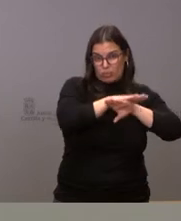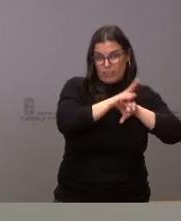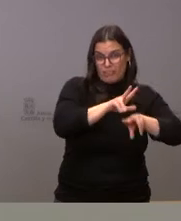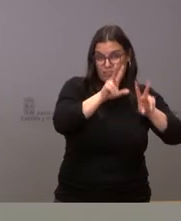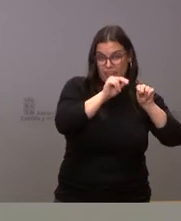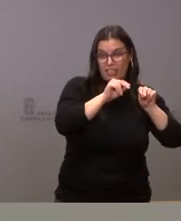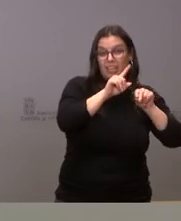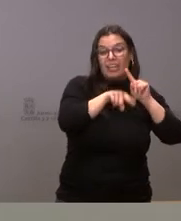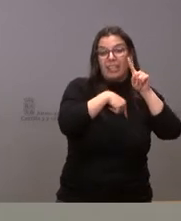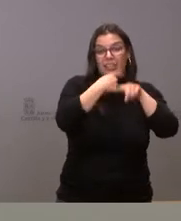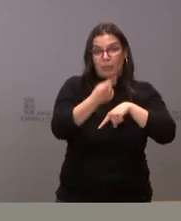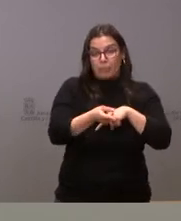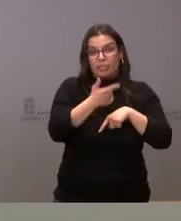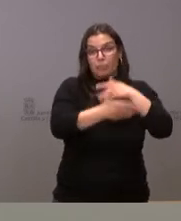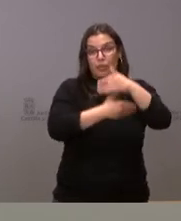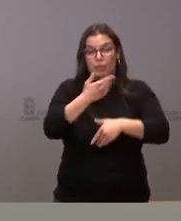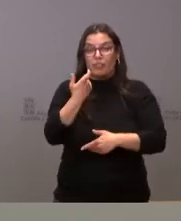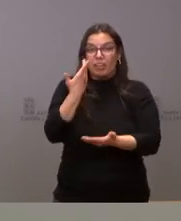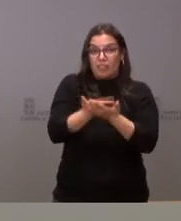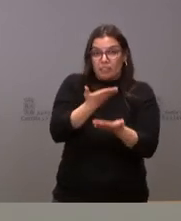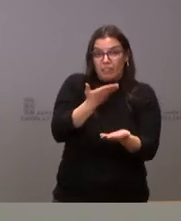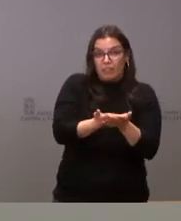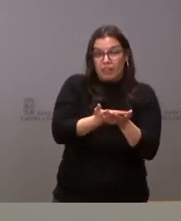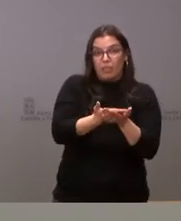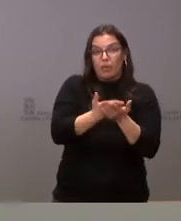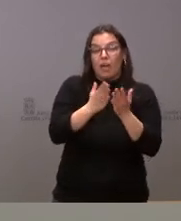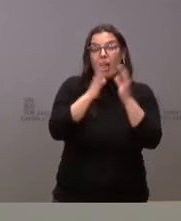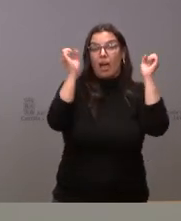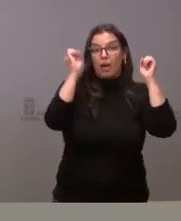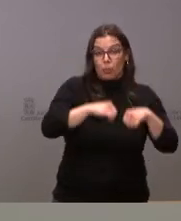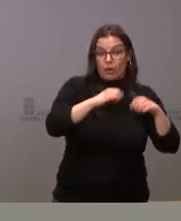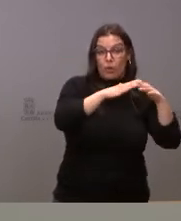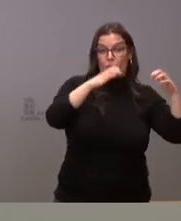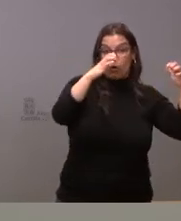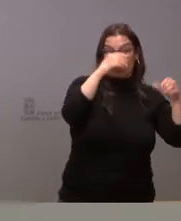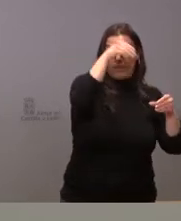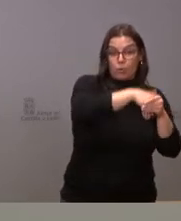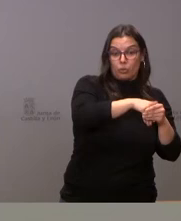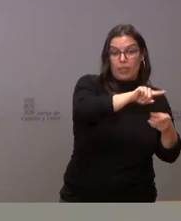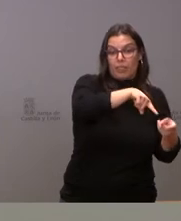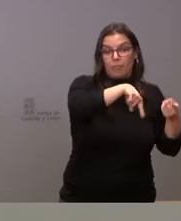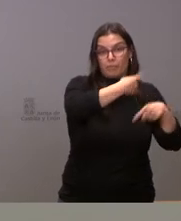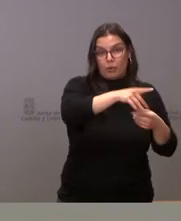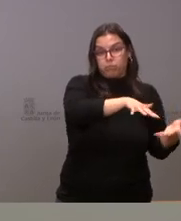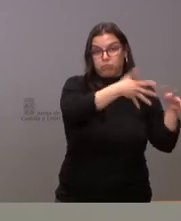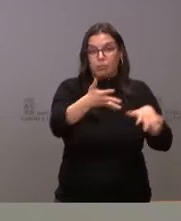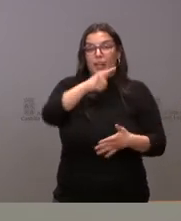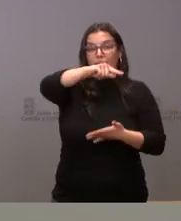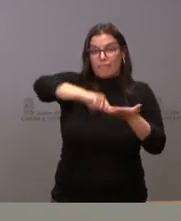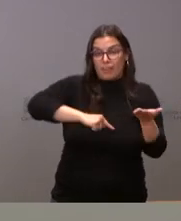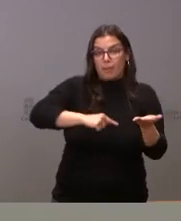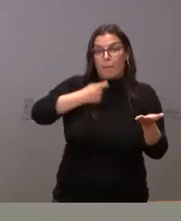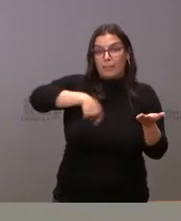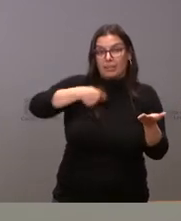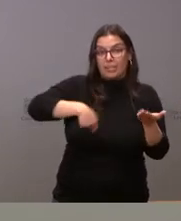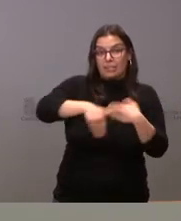El procedimiento consiste en la certificación del Acuerdo Parlamentario de las Cortes de Castilla y León, la firma por parte del